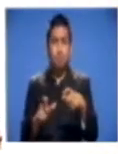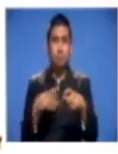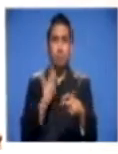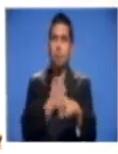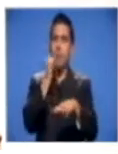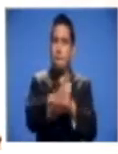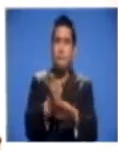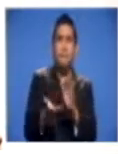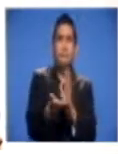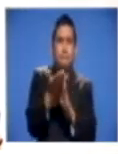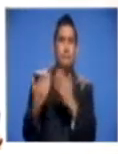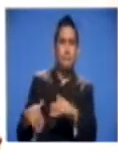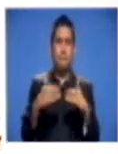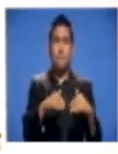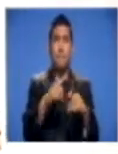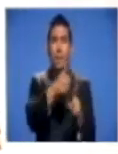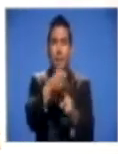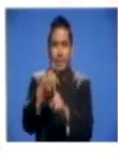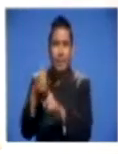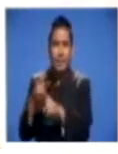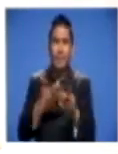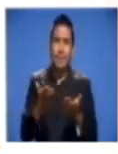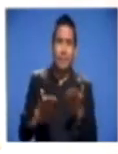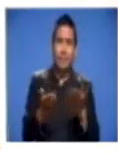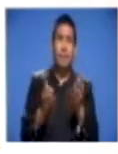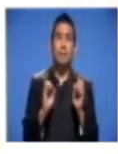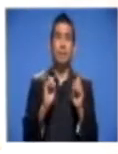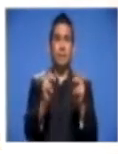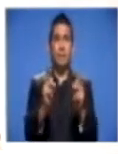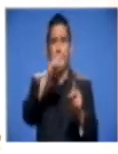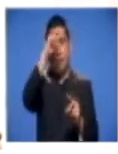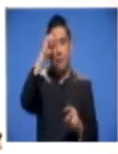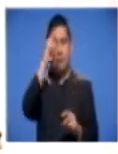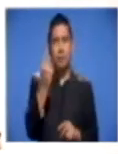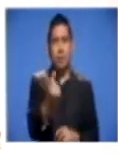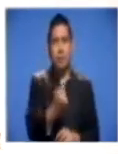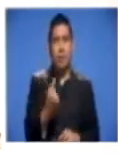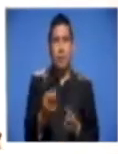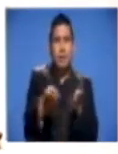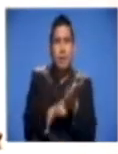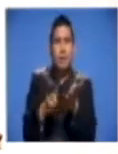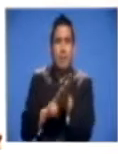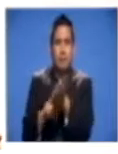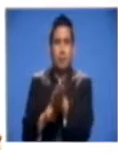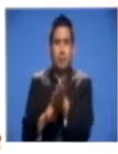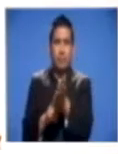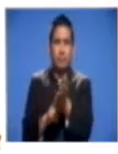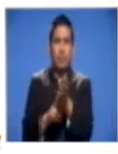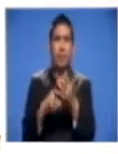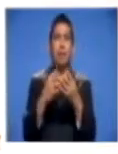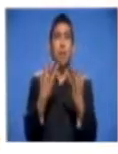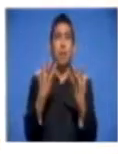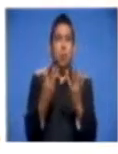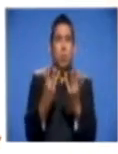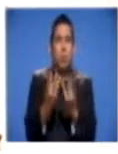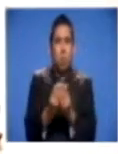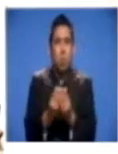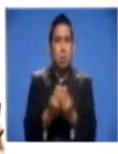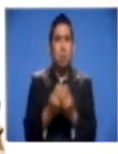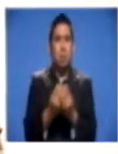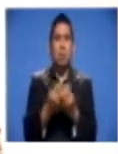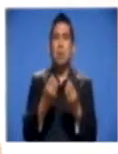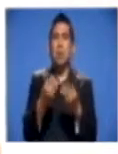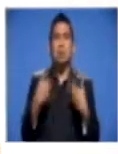dinamizando porque en cada uno de esos negocios van a emplear más personas y van a haber menos personas desempleadas.